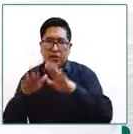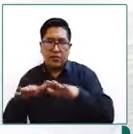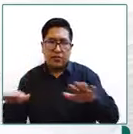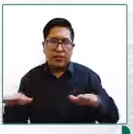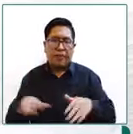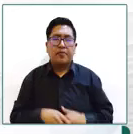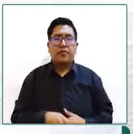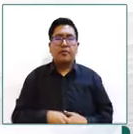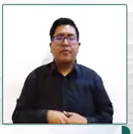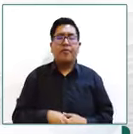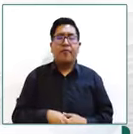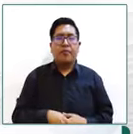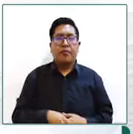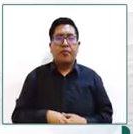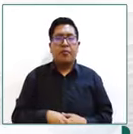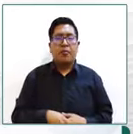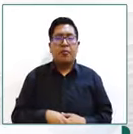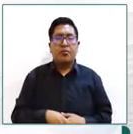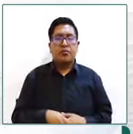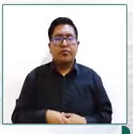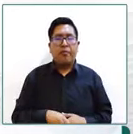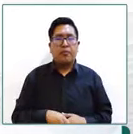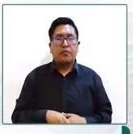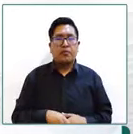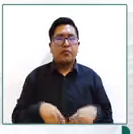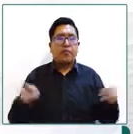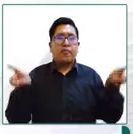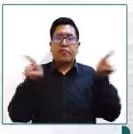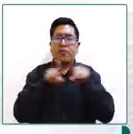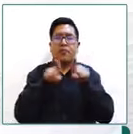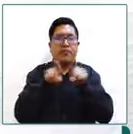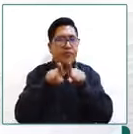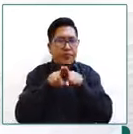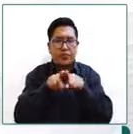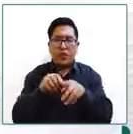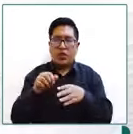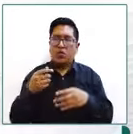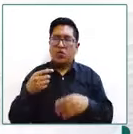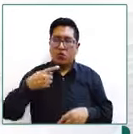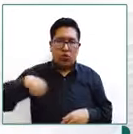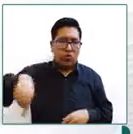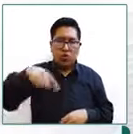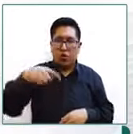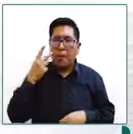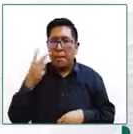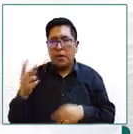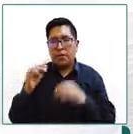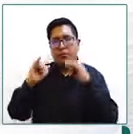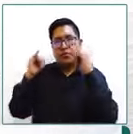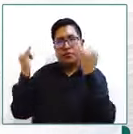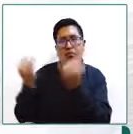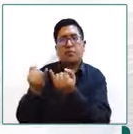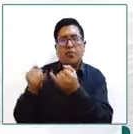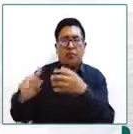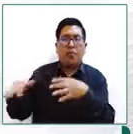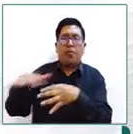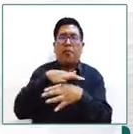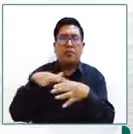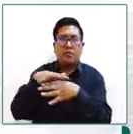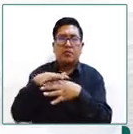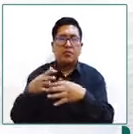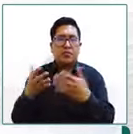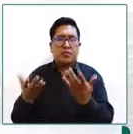adolescentes también existen prácticas institucionales en los centros de acogimiento